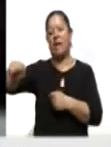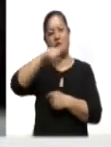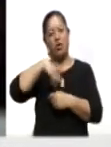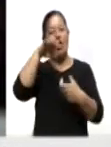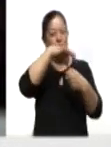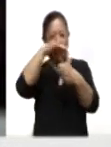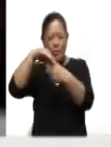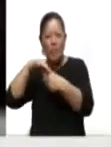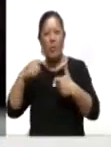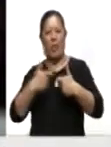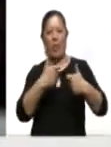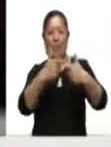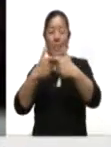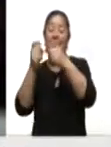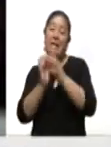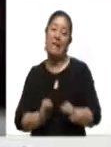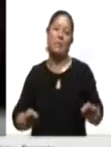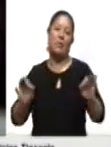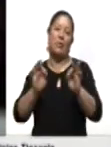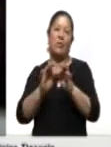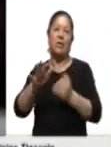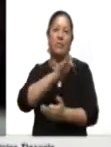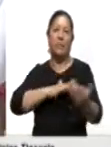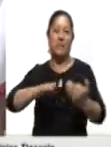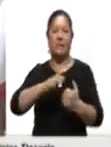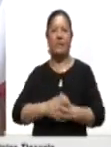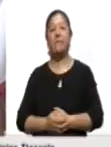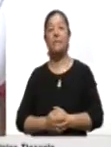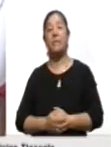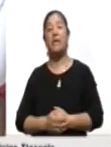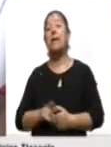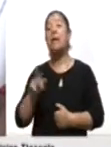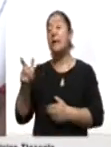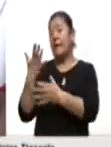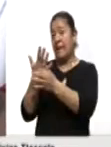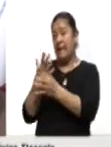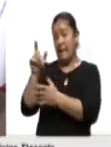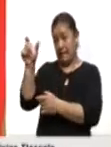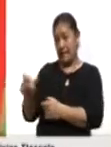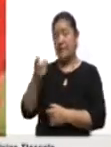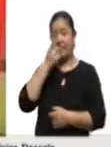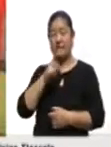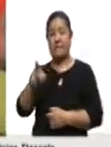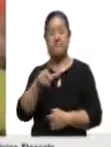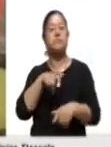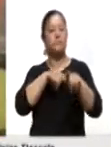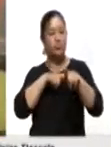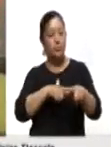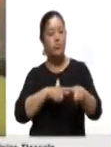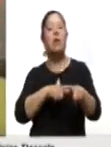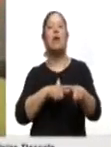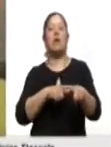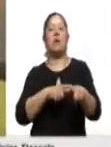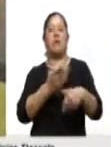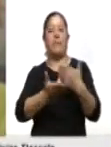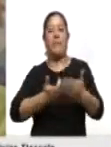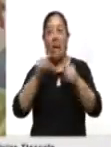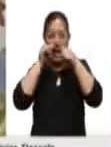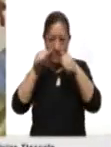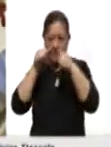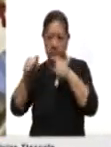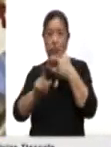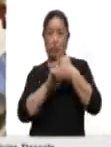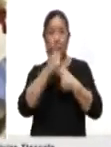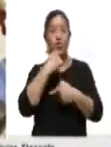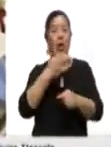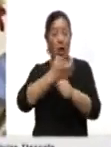importante para... Silvia Elena Rodríguez destacó que lo recaudado permitirá mantener los servicios de la Cruz Roja, que en estos momentos se centran